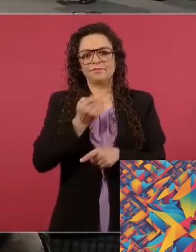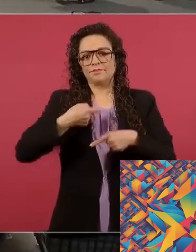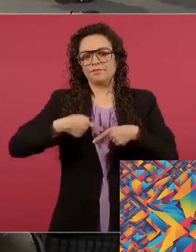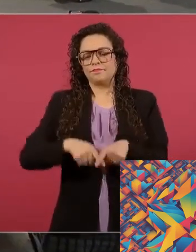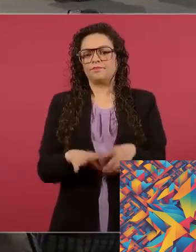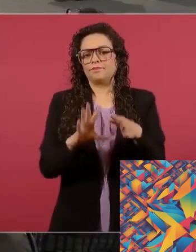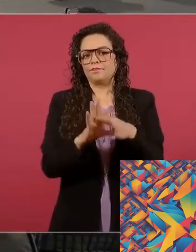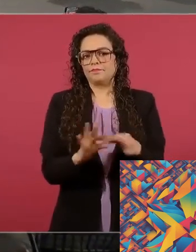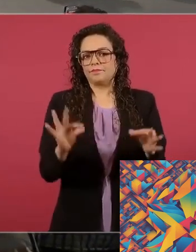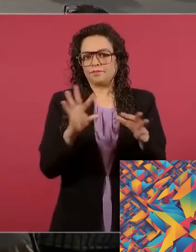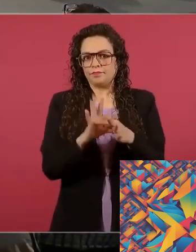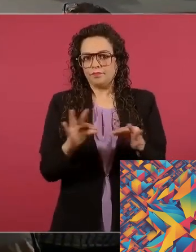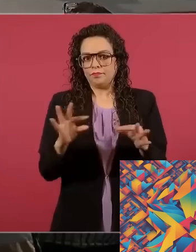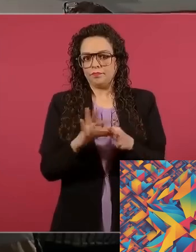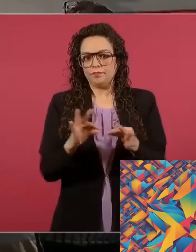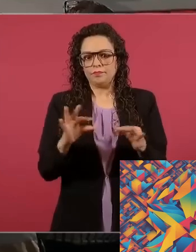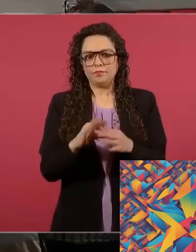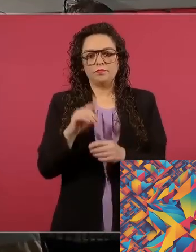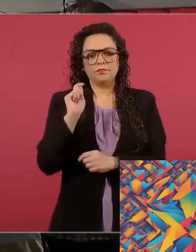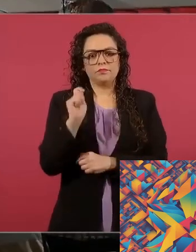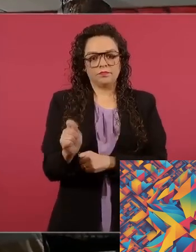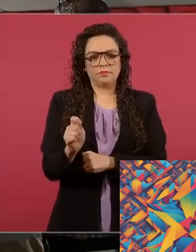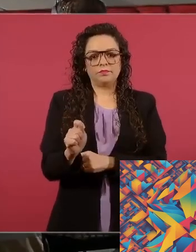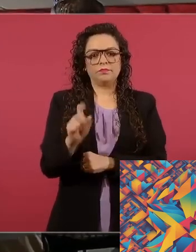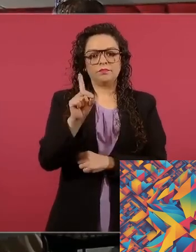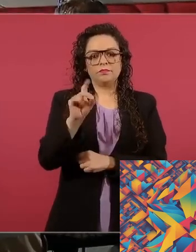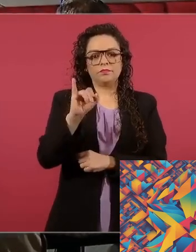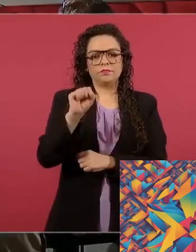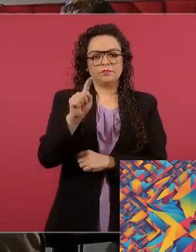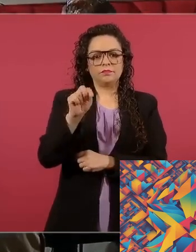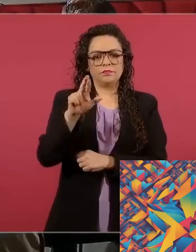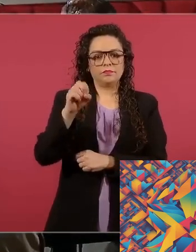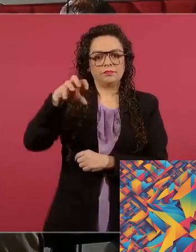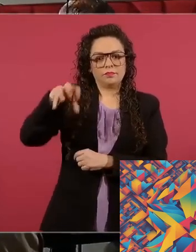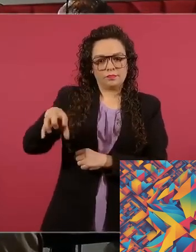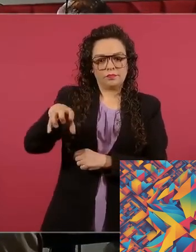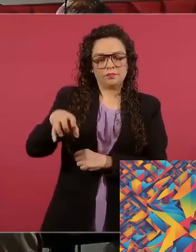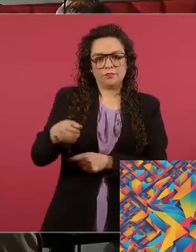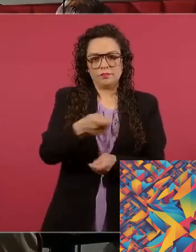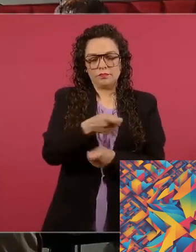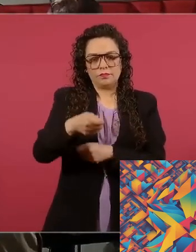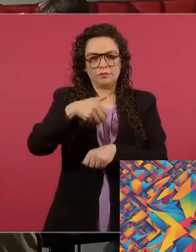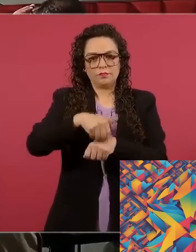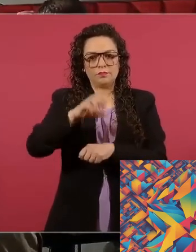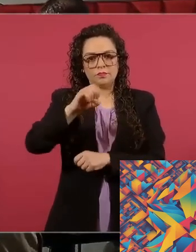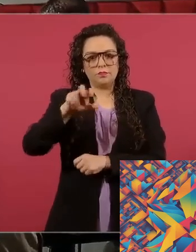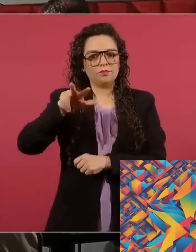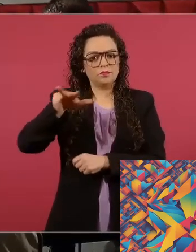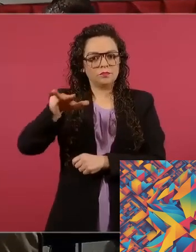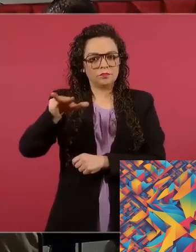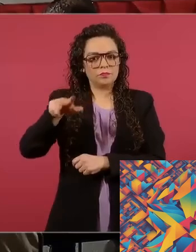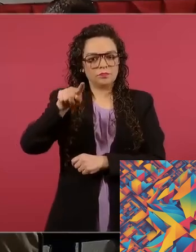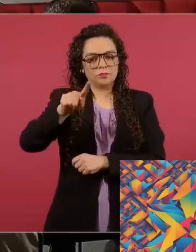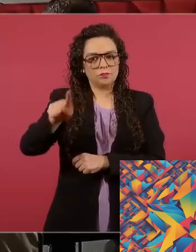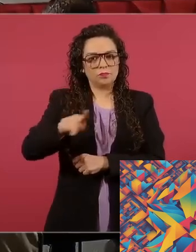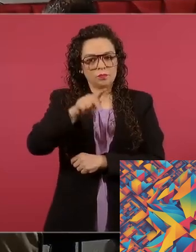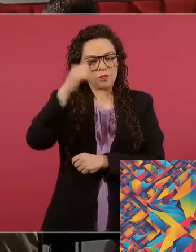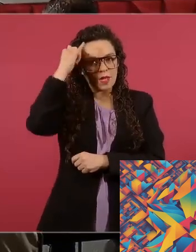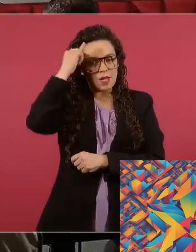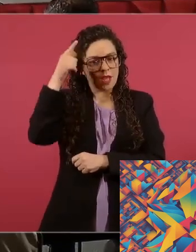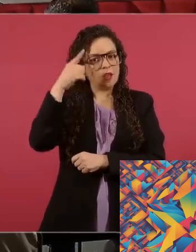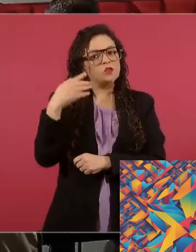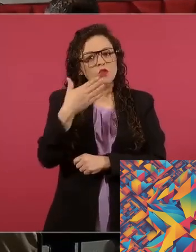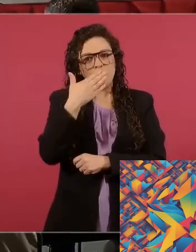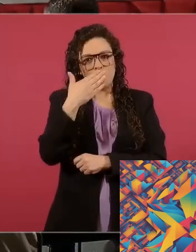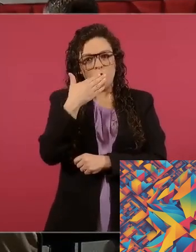asegurarnos de que cualquier cambio en nuestras instituciones sea para el beneficio de todos los mexicanos. Las reformas pueden ser una oportunidad